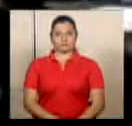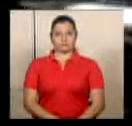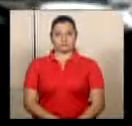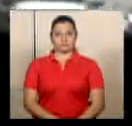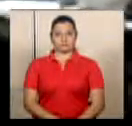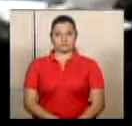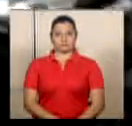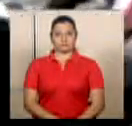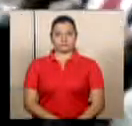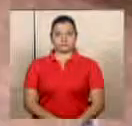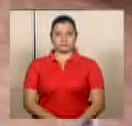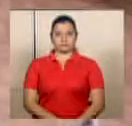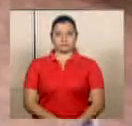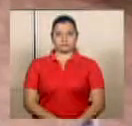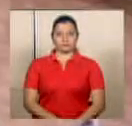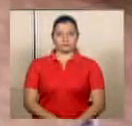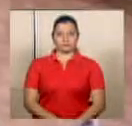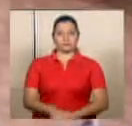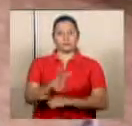Veintidós a favor.